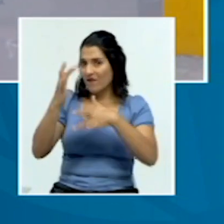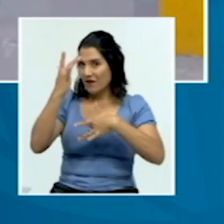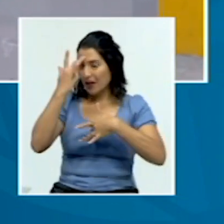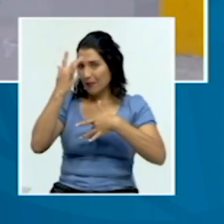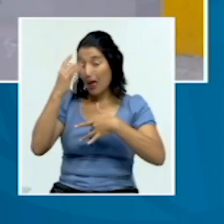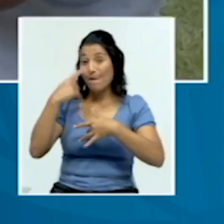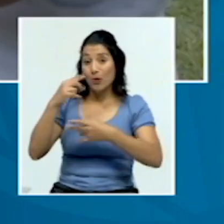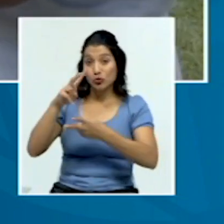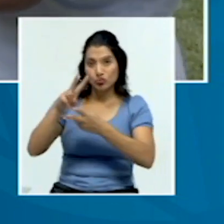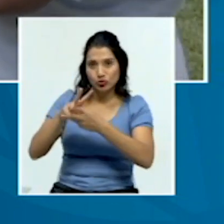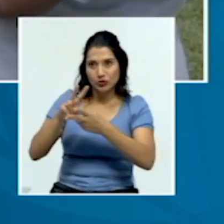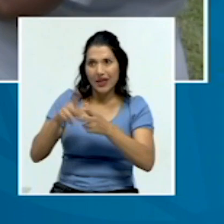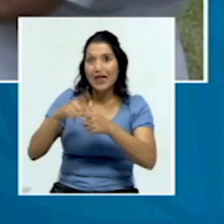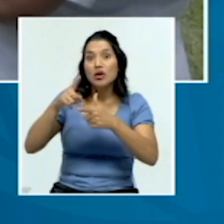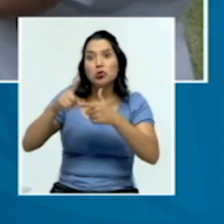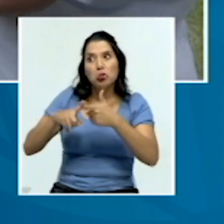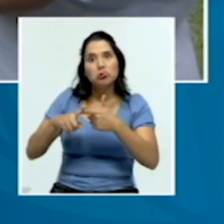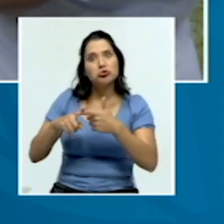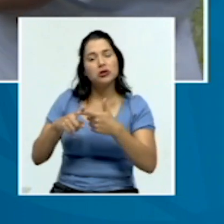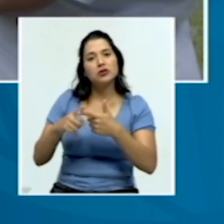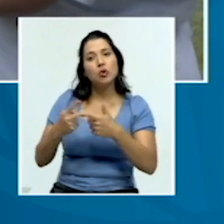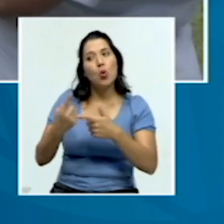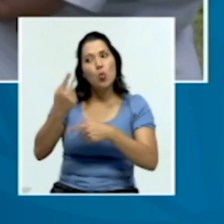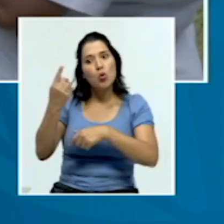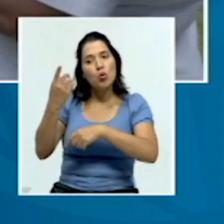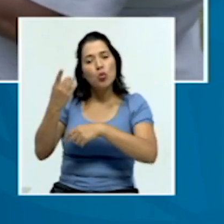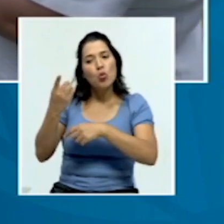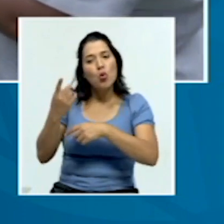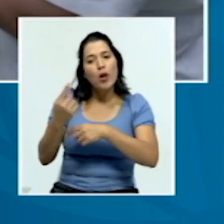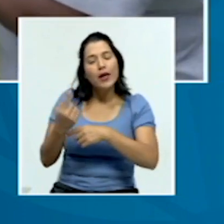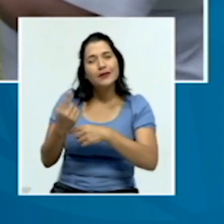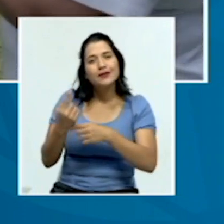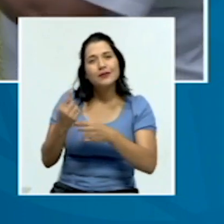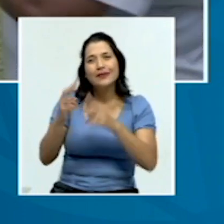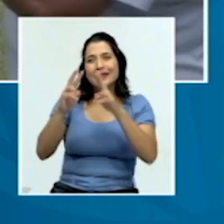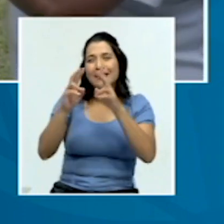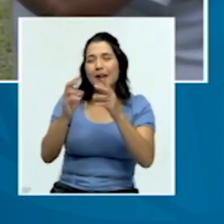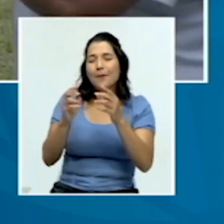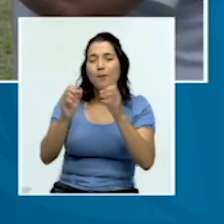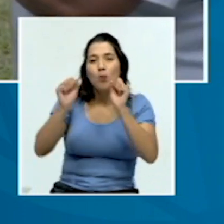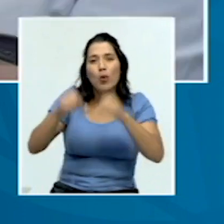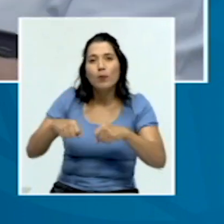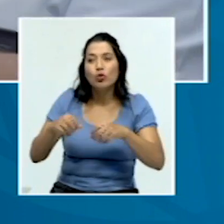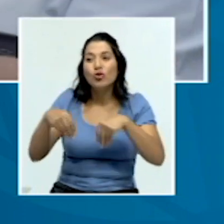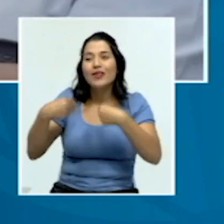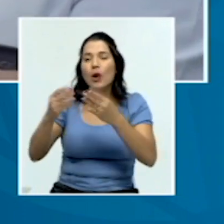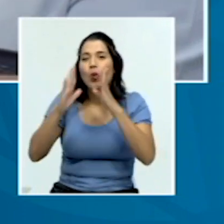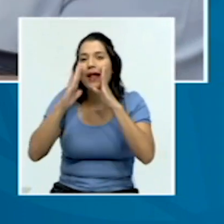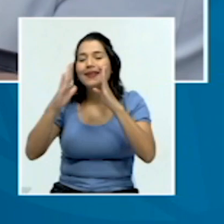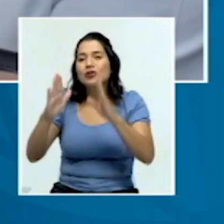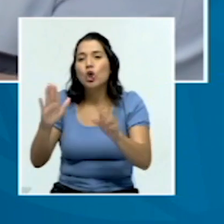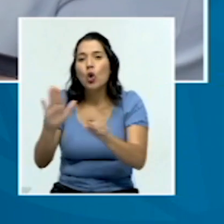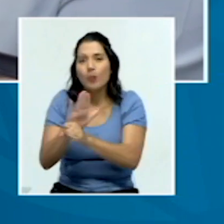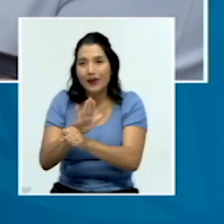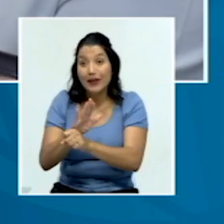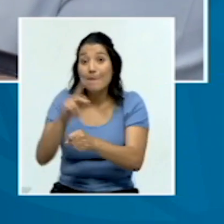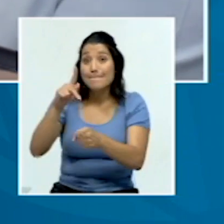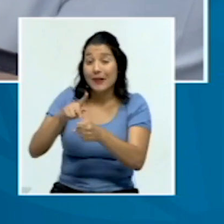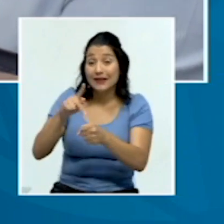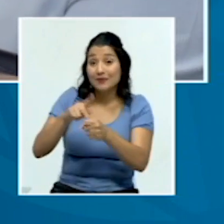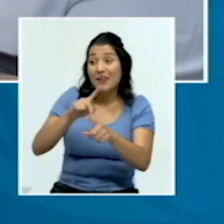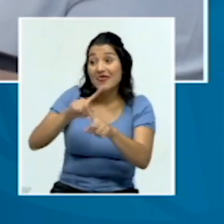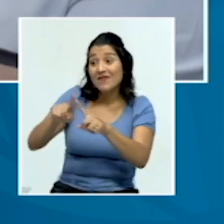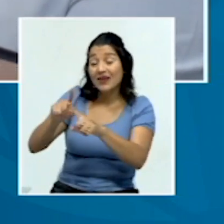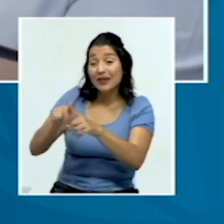todo un espacio integral en donde participan diferentes profesionales, diferentes estudiantes para ir trabajando los